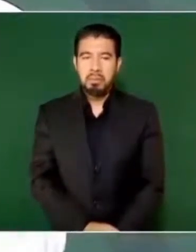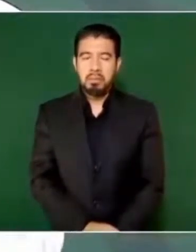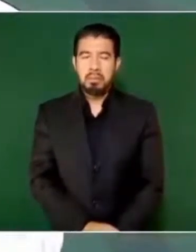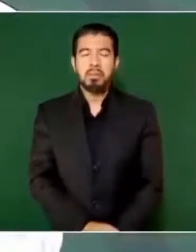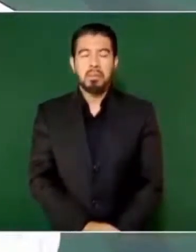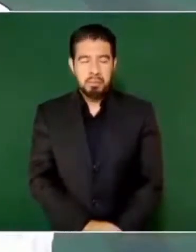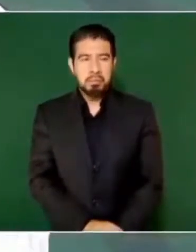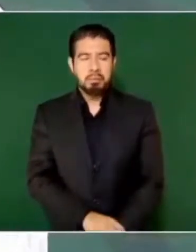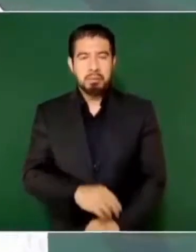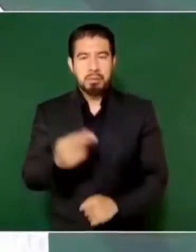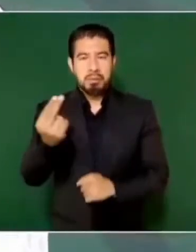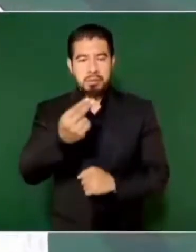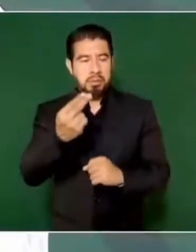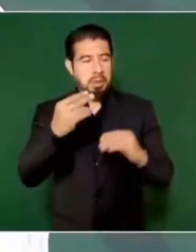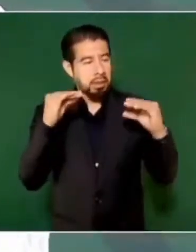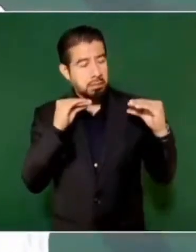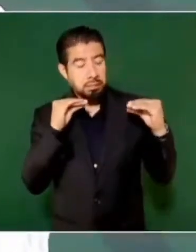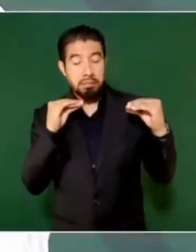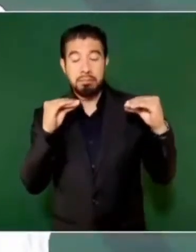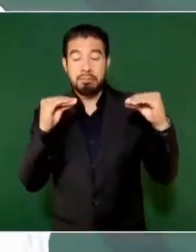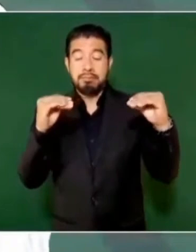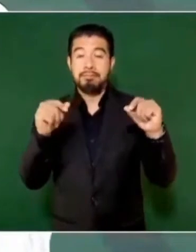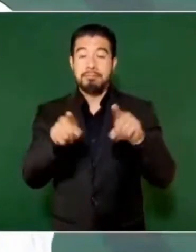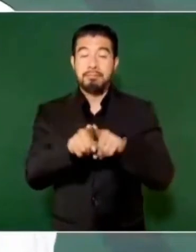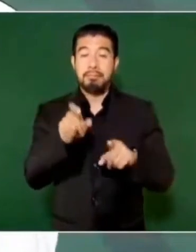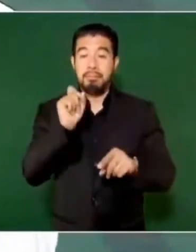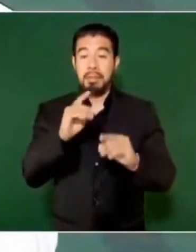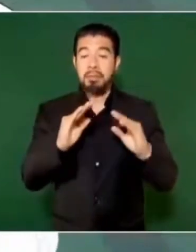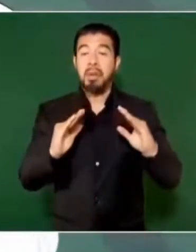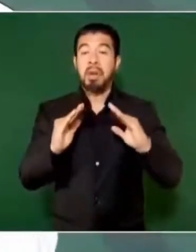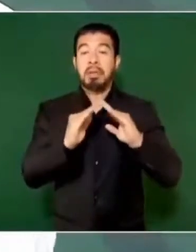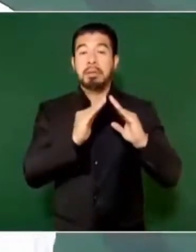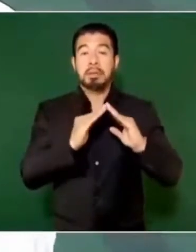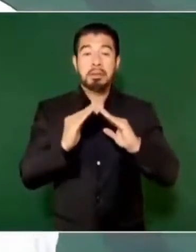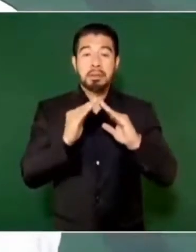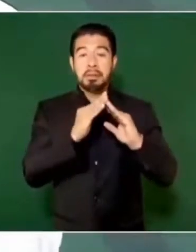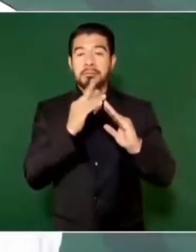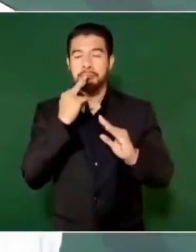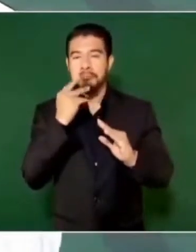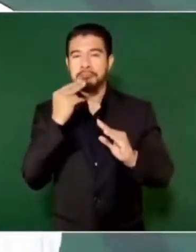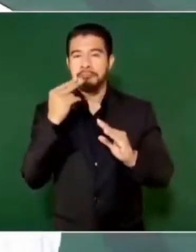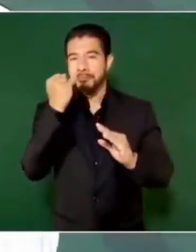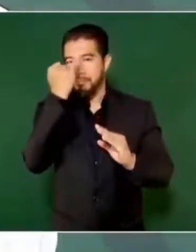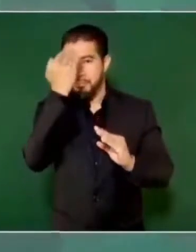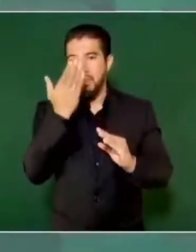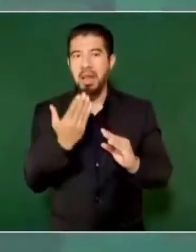mejorar también